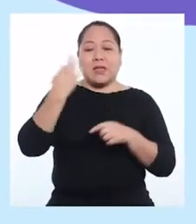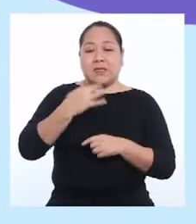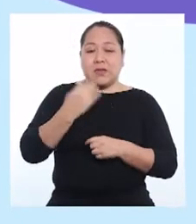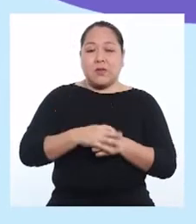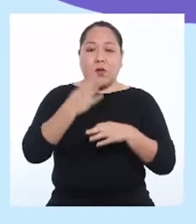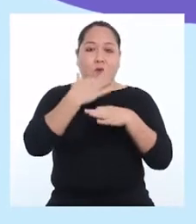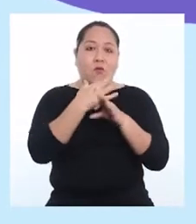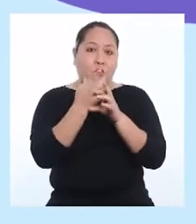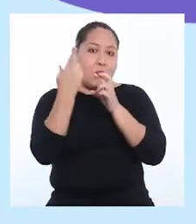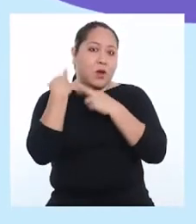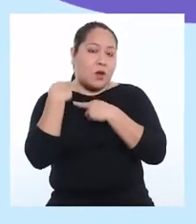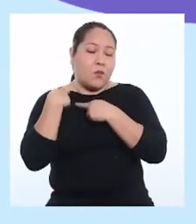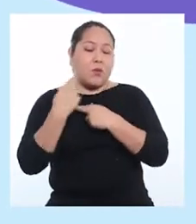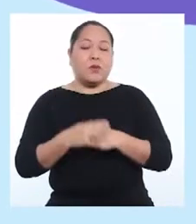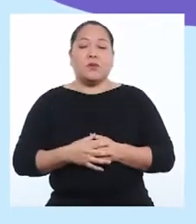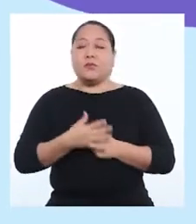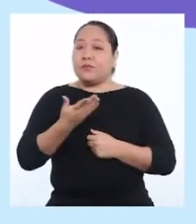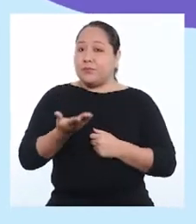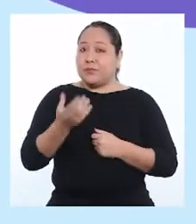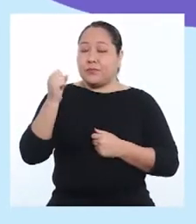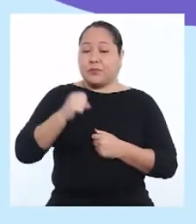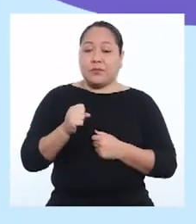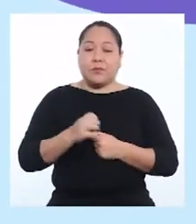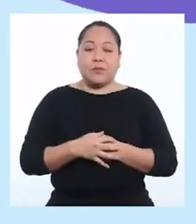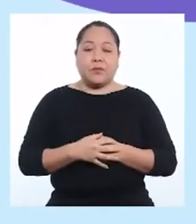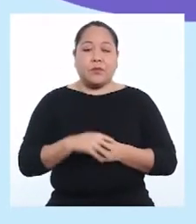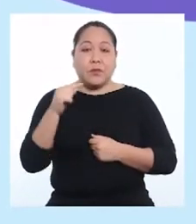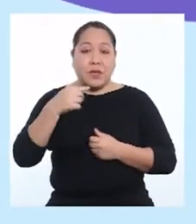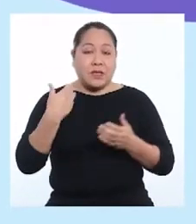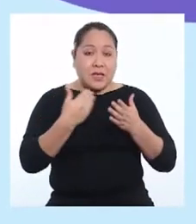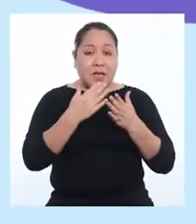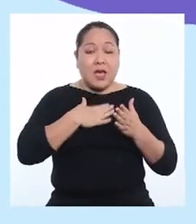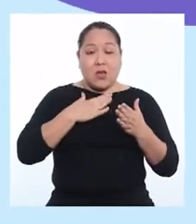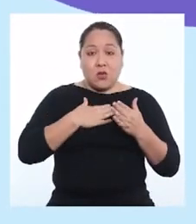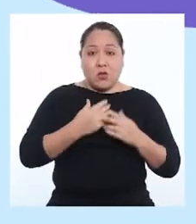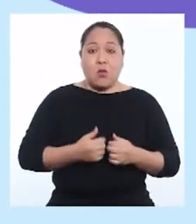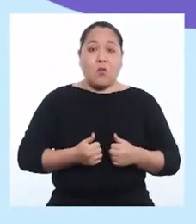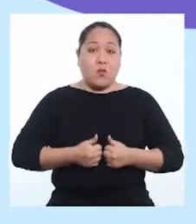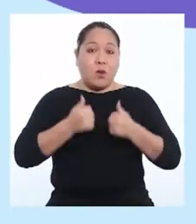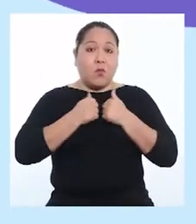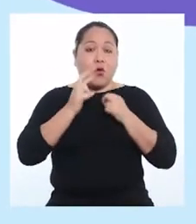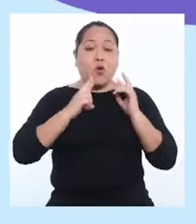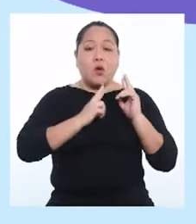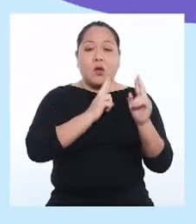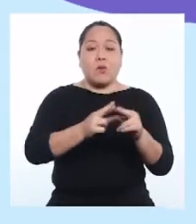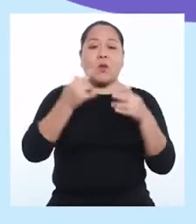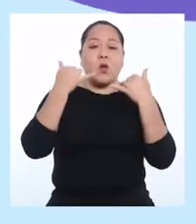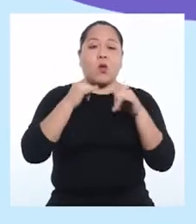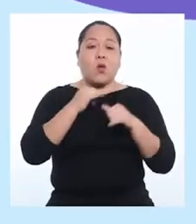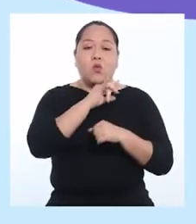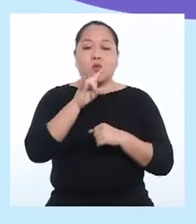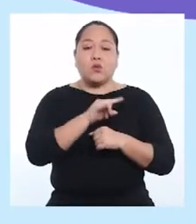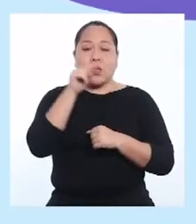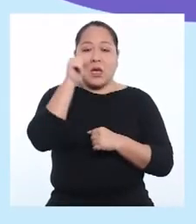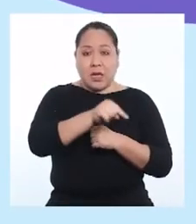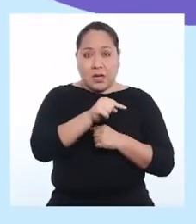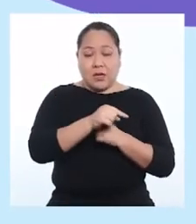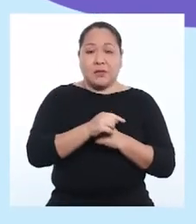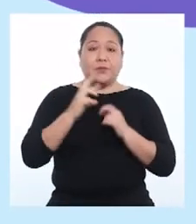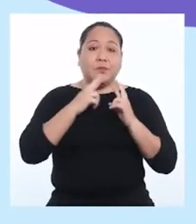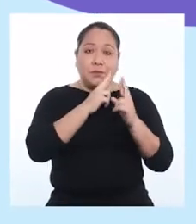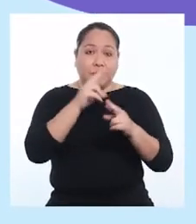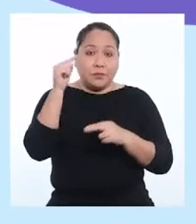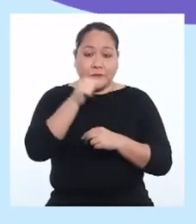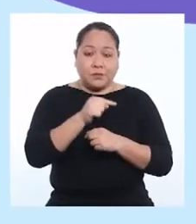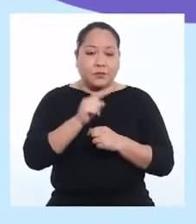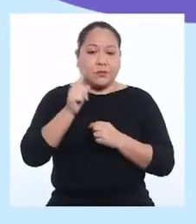siempre lo hacemos de manera responsable. De hecho, cerca de donde vivo hay un río y para jugar utilizamos el agua de